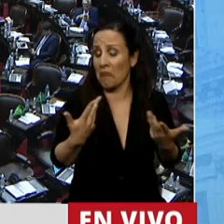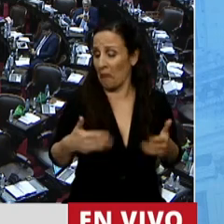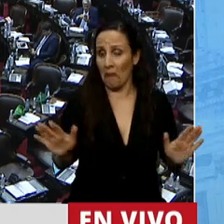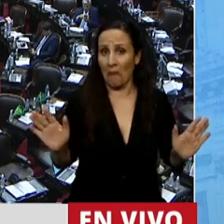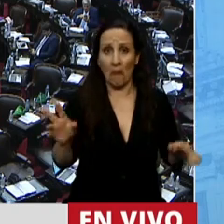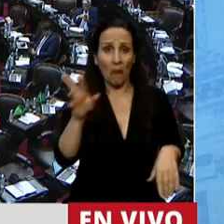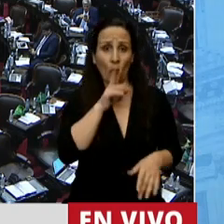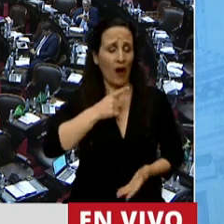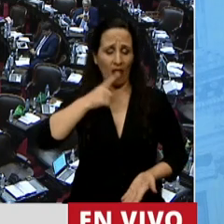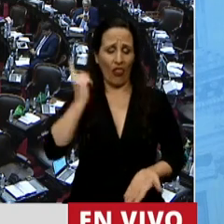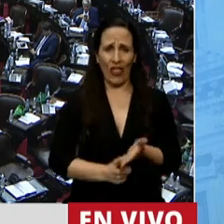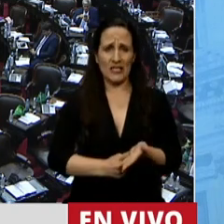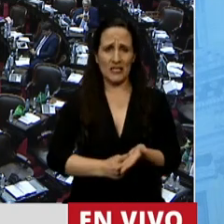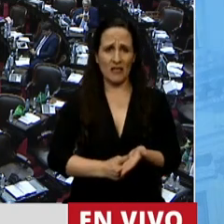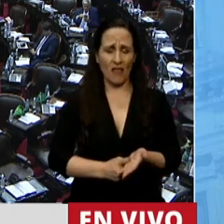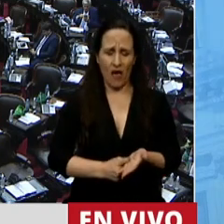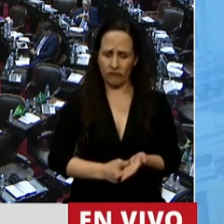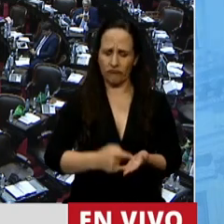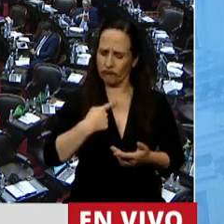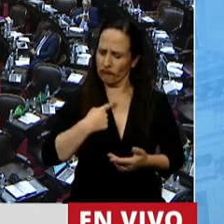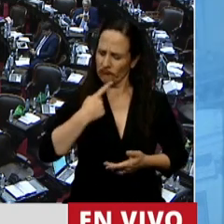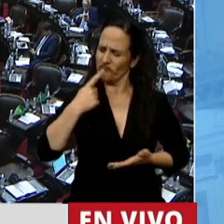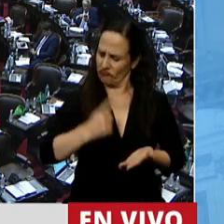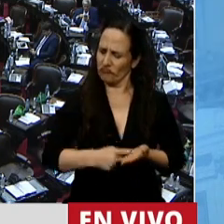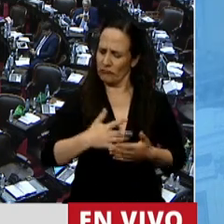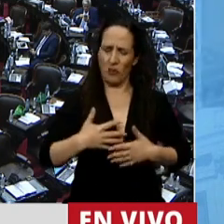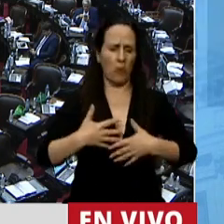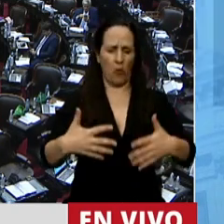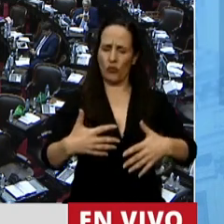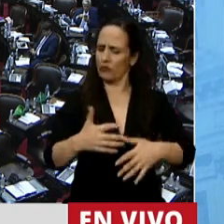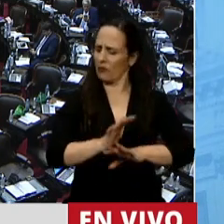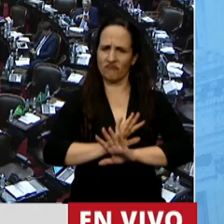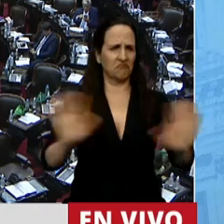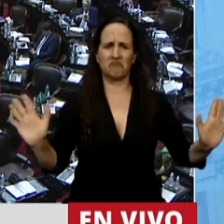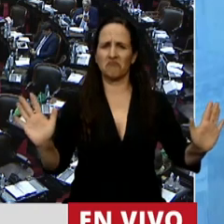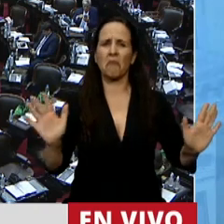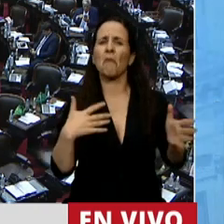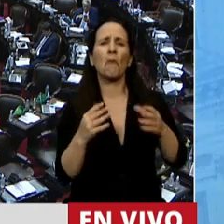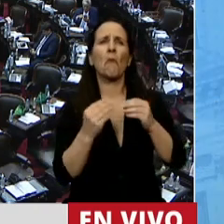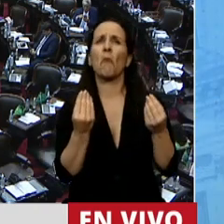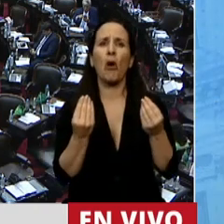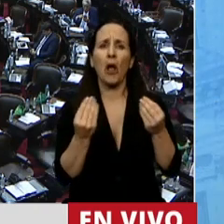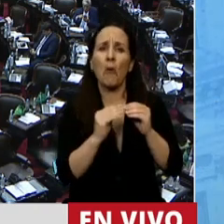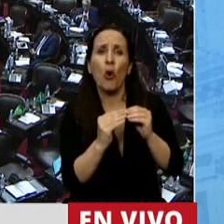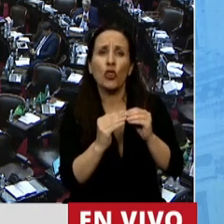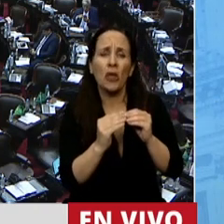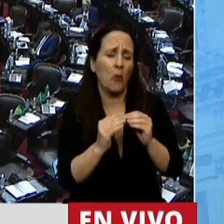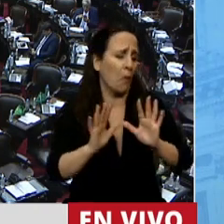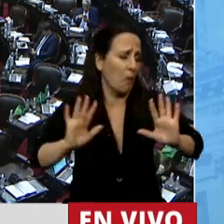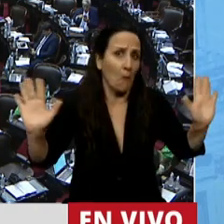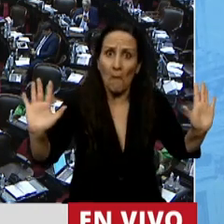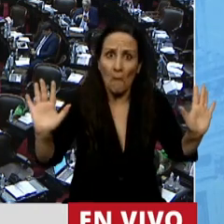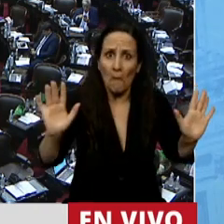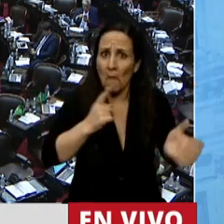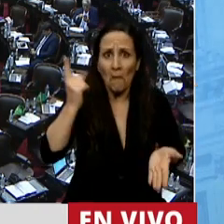decida por propia voluntad interrumpir su embarazo por el motivo que crea, porque